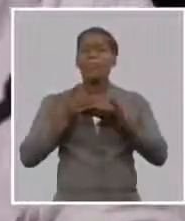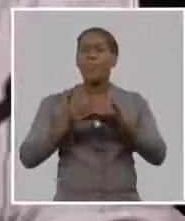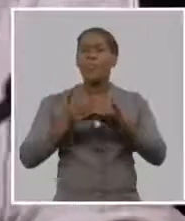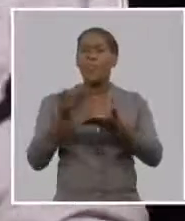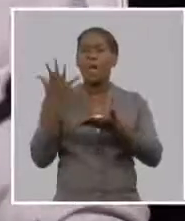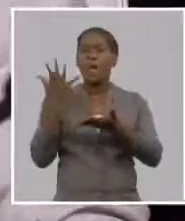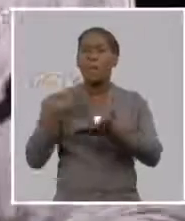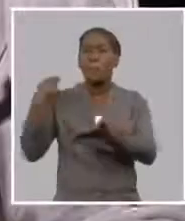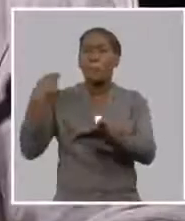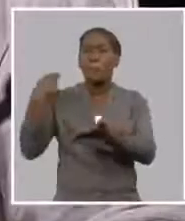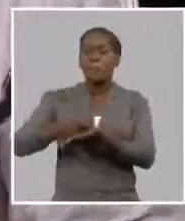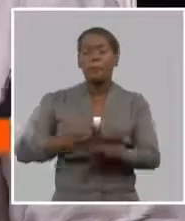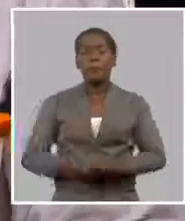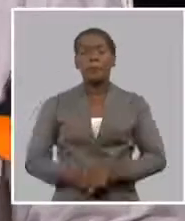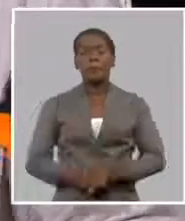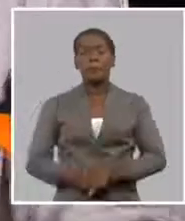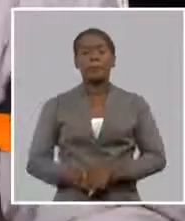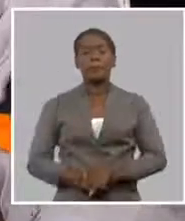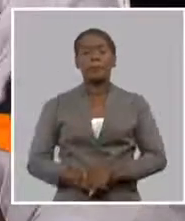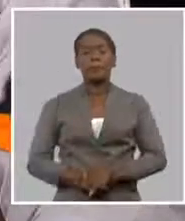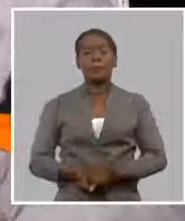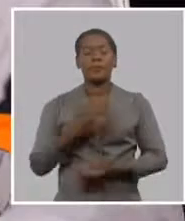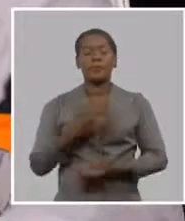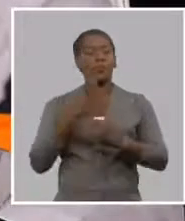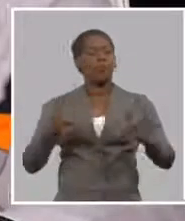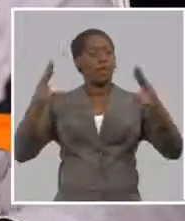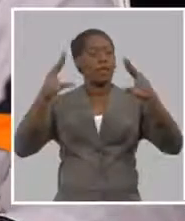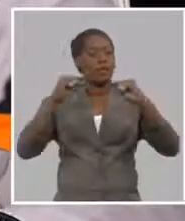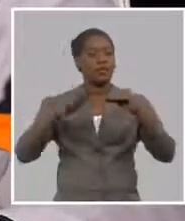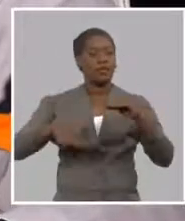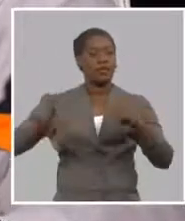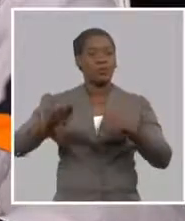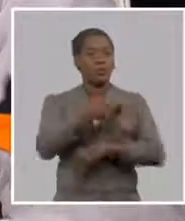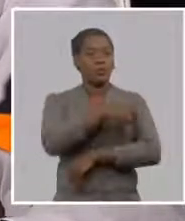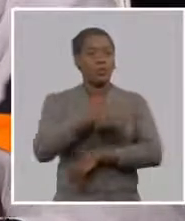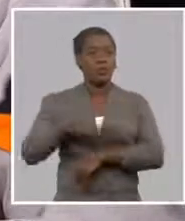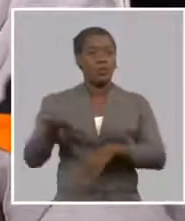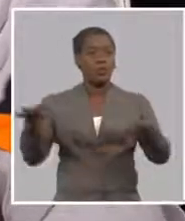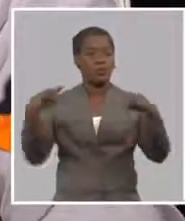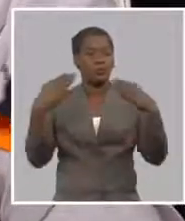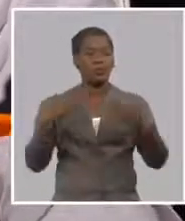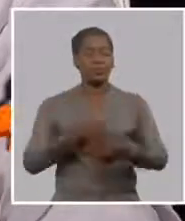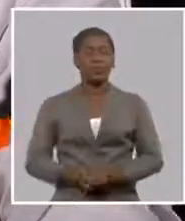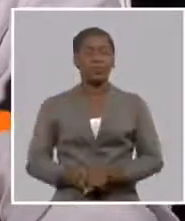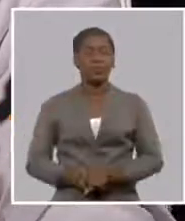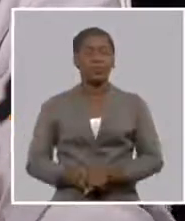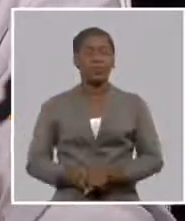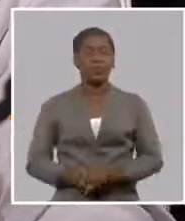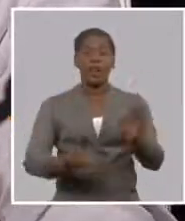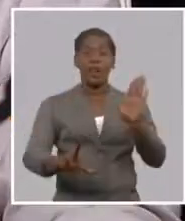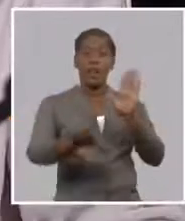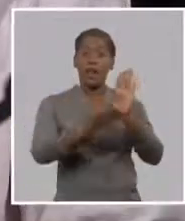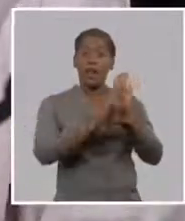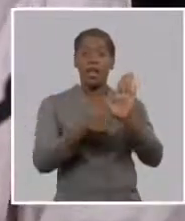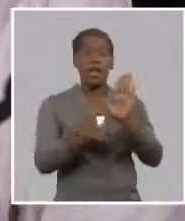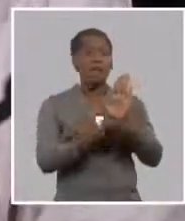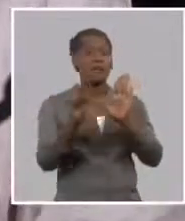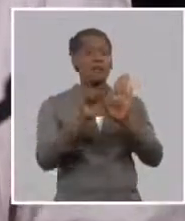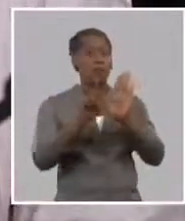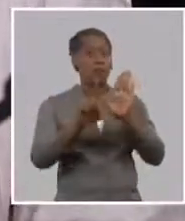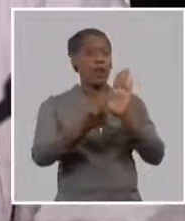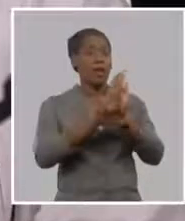todo buenas noches a todos los televidentes bueno reciente se aprobó la política de seguro que vino